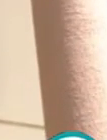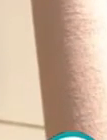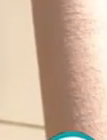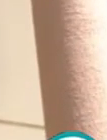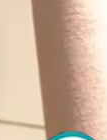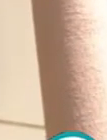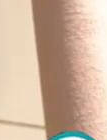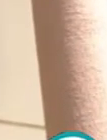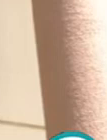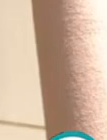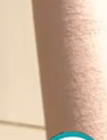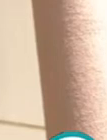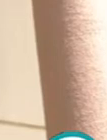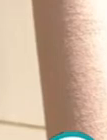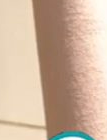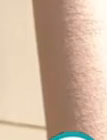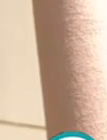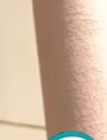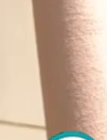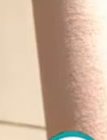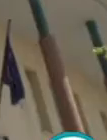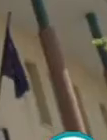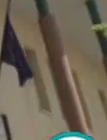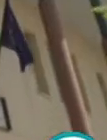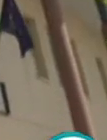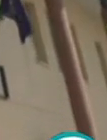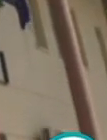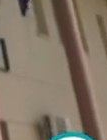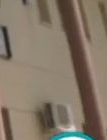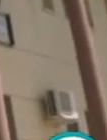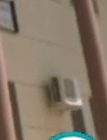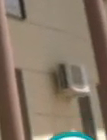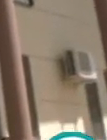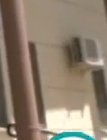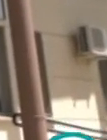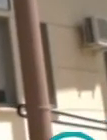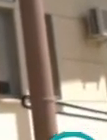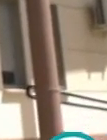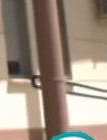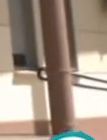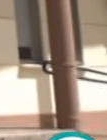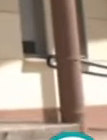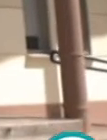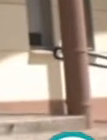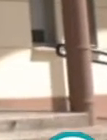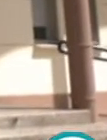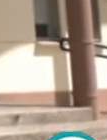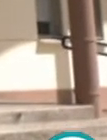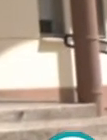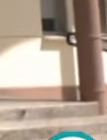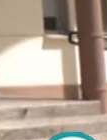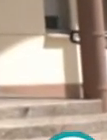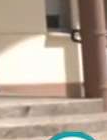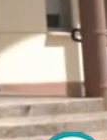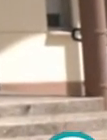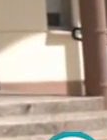pasada el recorte de líneas de infantil en centros como la Inmaculada... ...ya que finalmente Tino Galván ha conseguido mantener su unidad tras la protesta